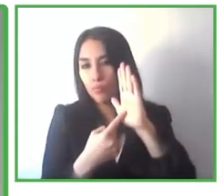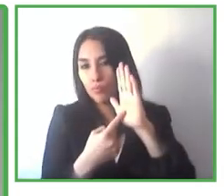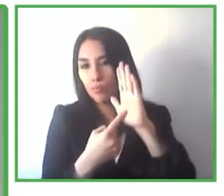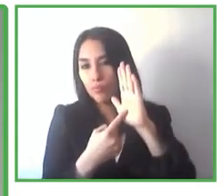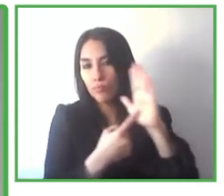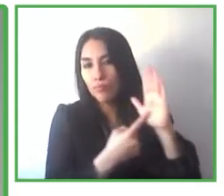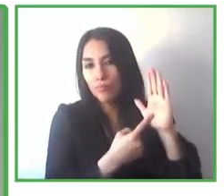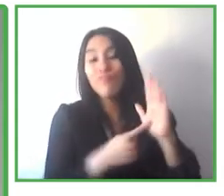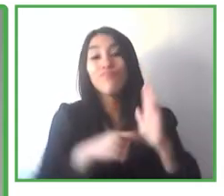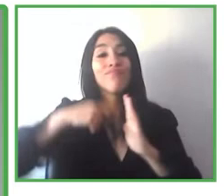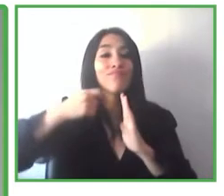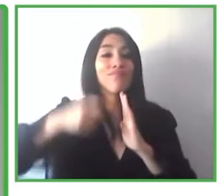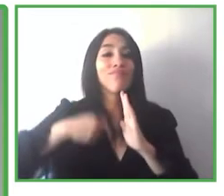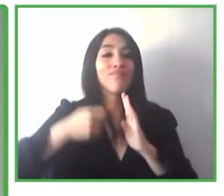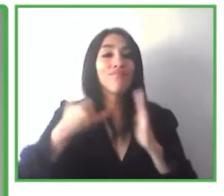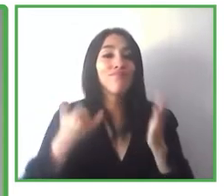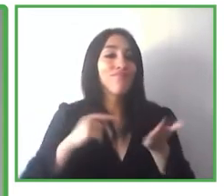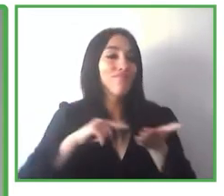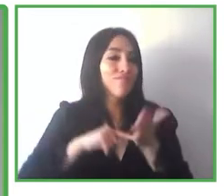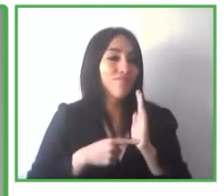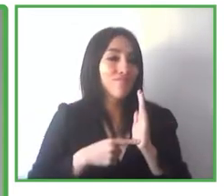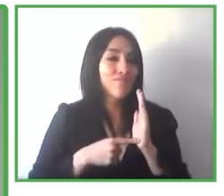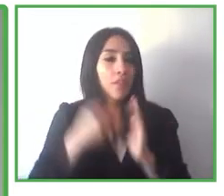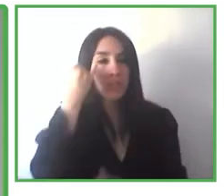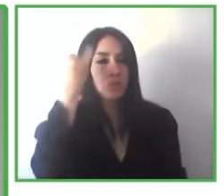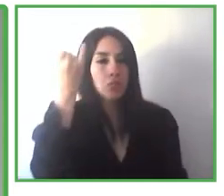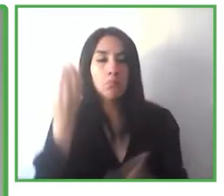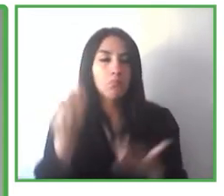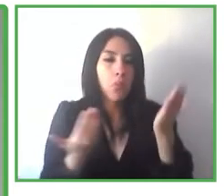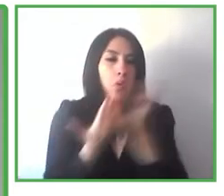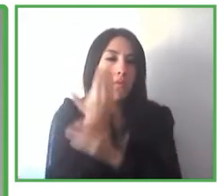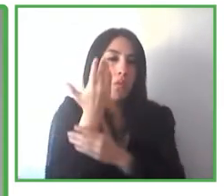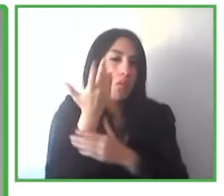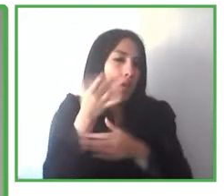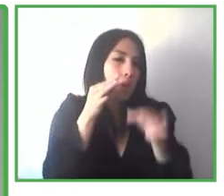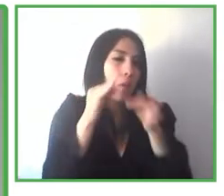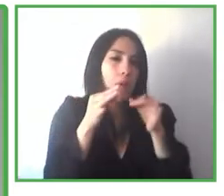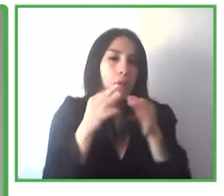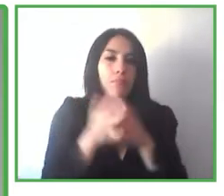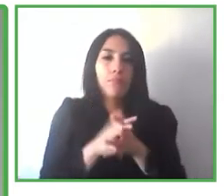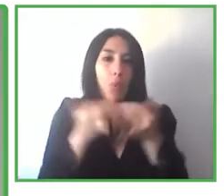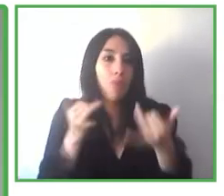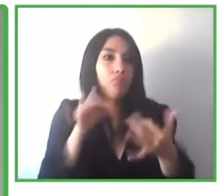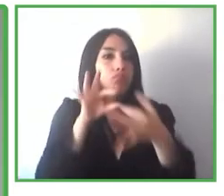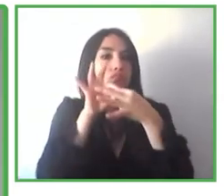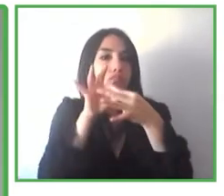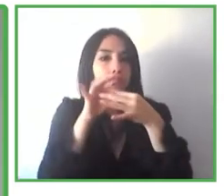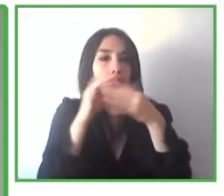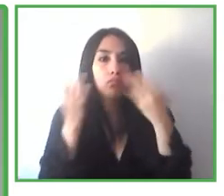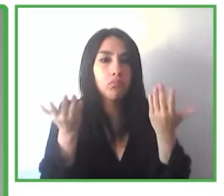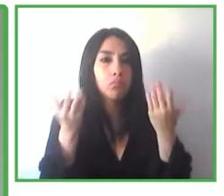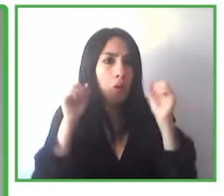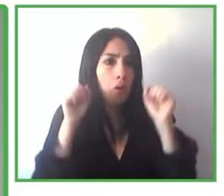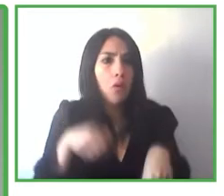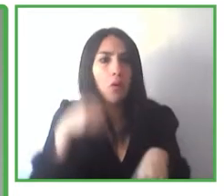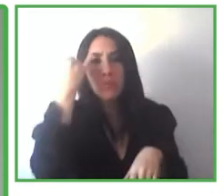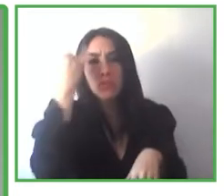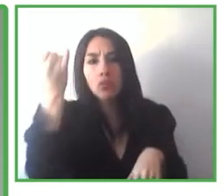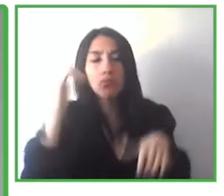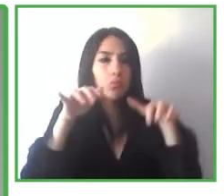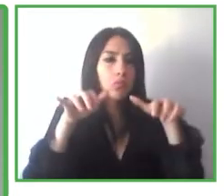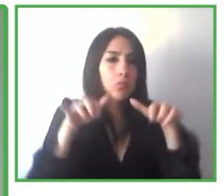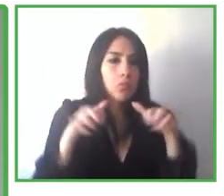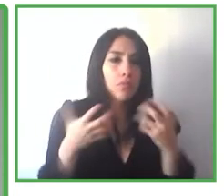muy innovadora como estamos hablando, que tiene relación con cómo puede la inteligencia artificial ayudar a personas con discapacidad